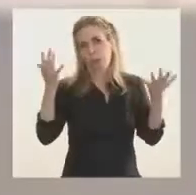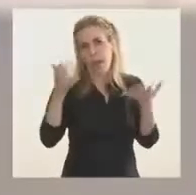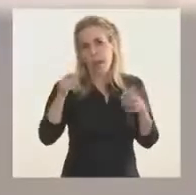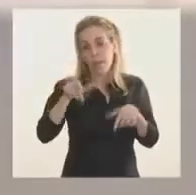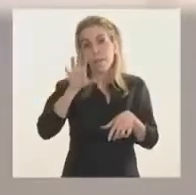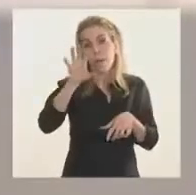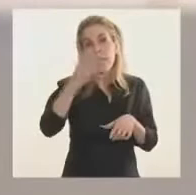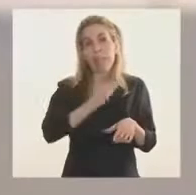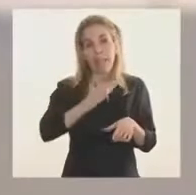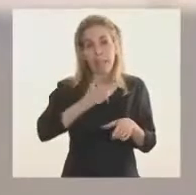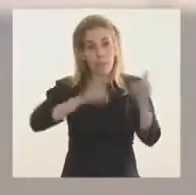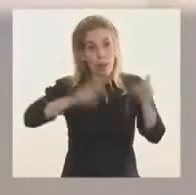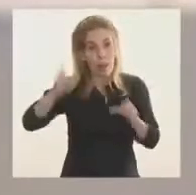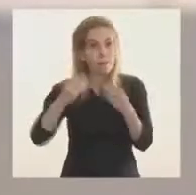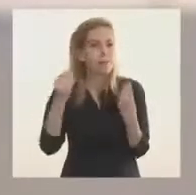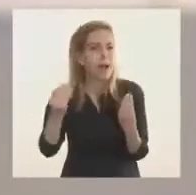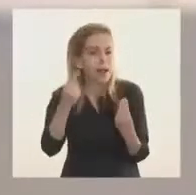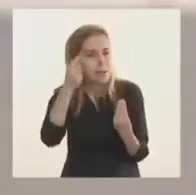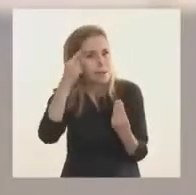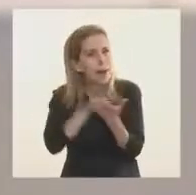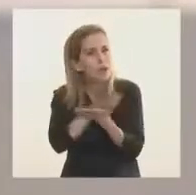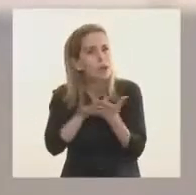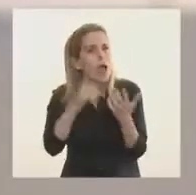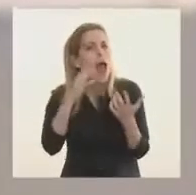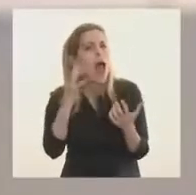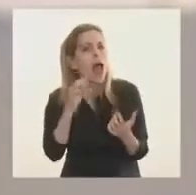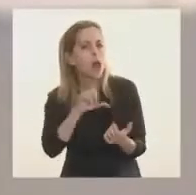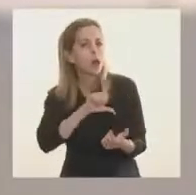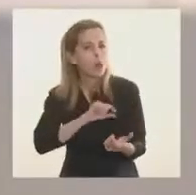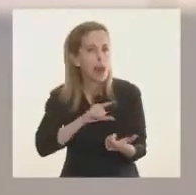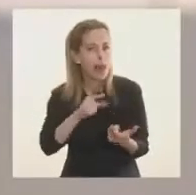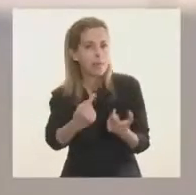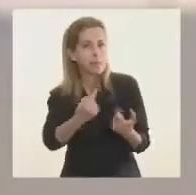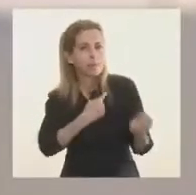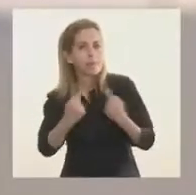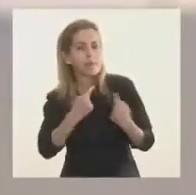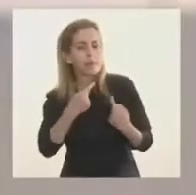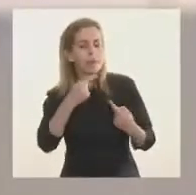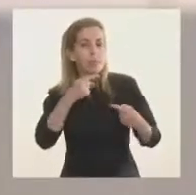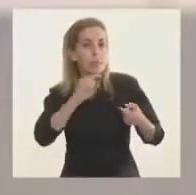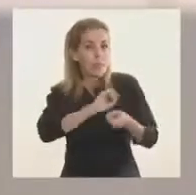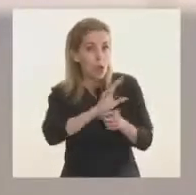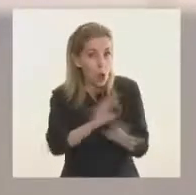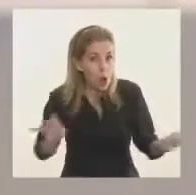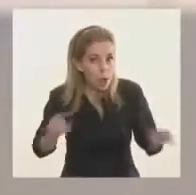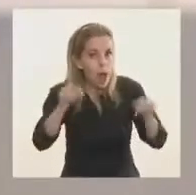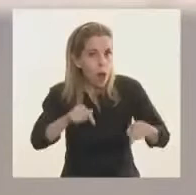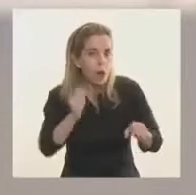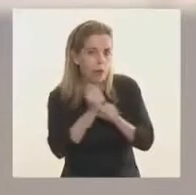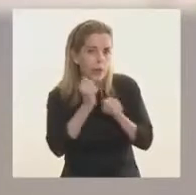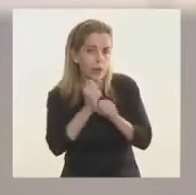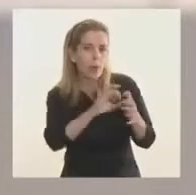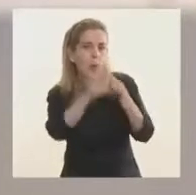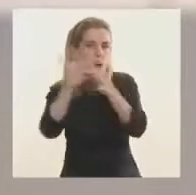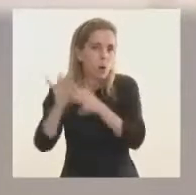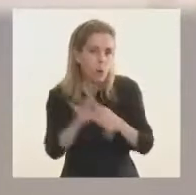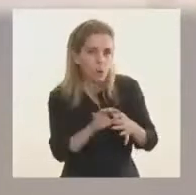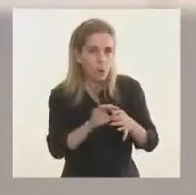en Santa Fe es que para enfrentar algo que nos duele, que nos ataca muy duro, lo estamos haciendo juntos. Y aquí